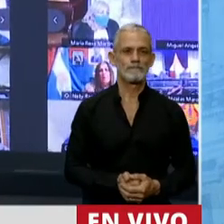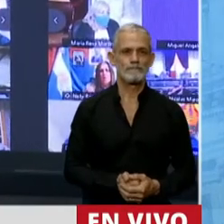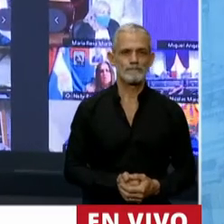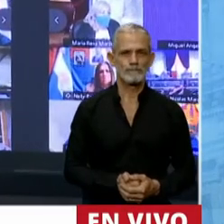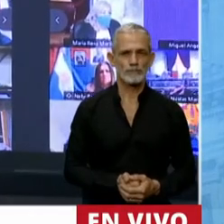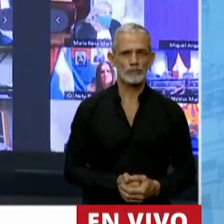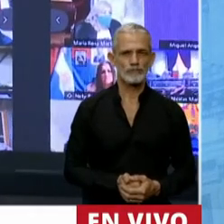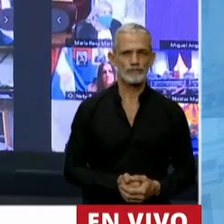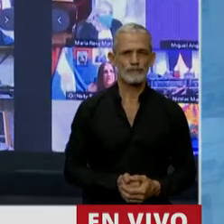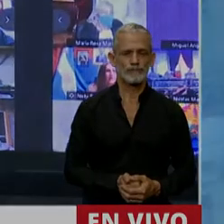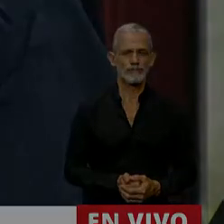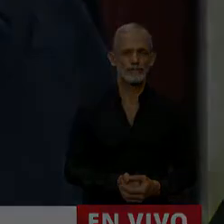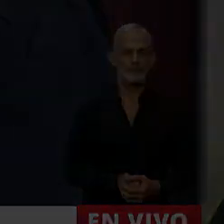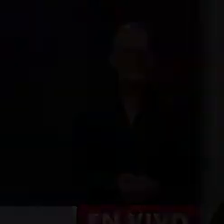Presidente. Gracias, diputado Jacobito.